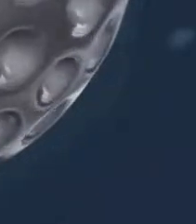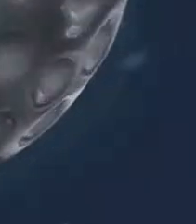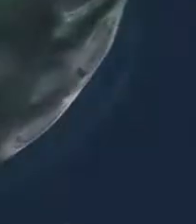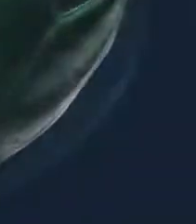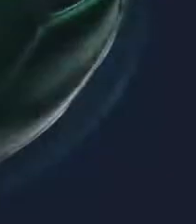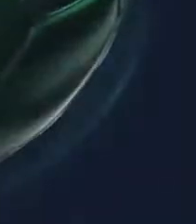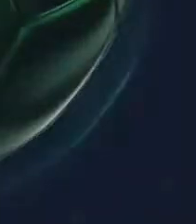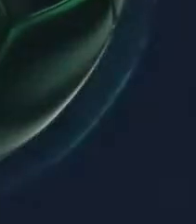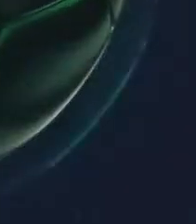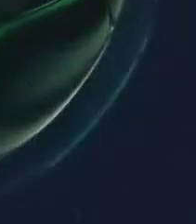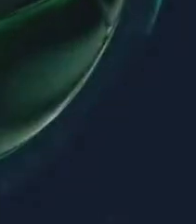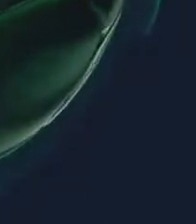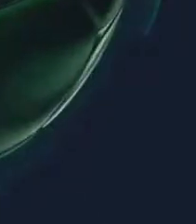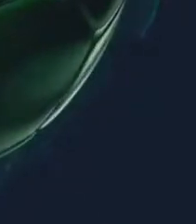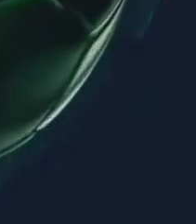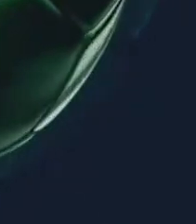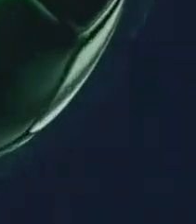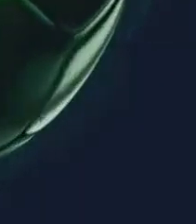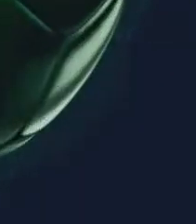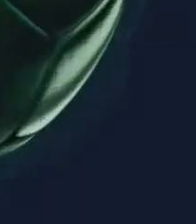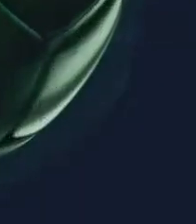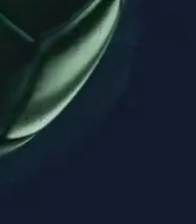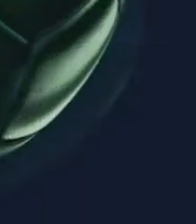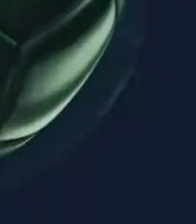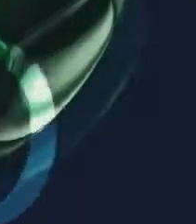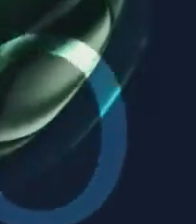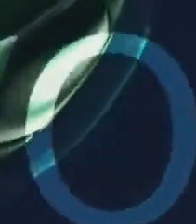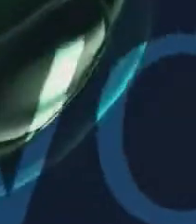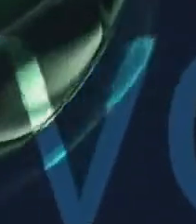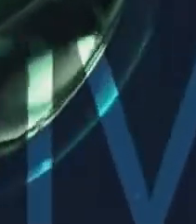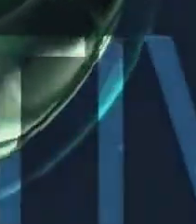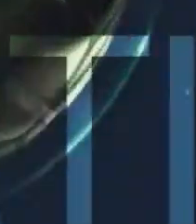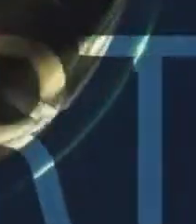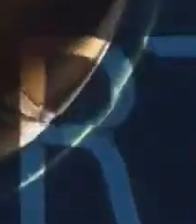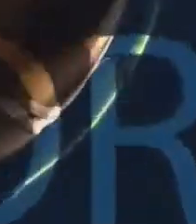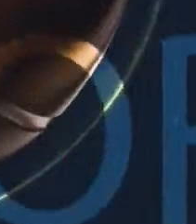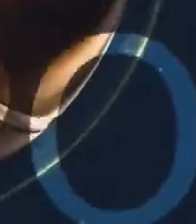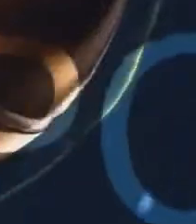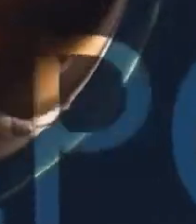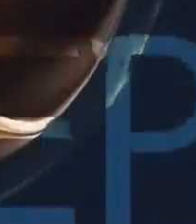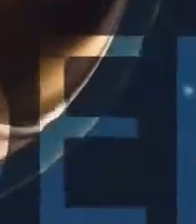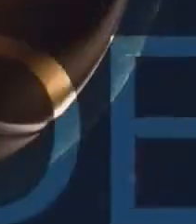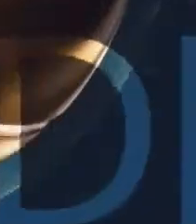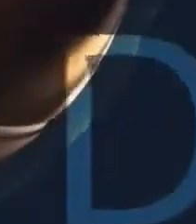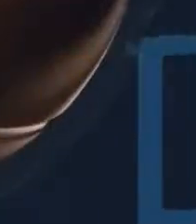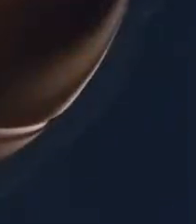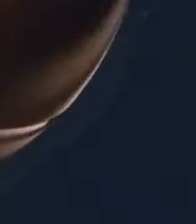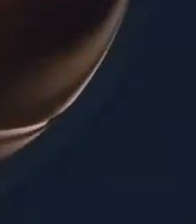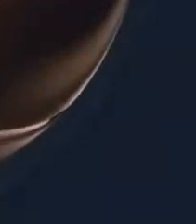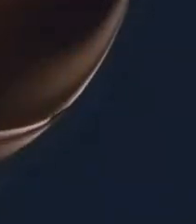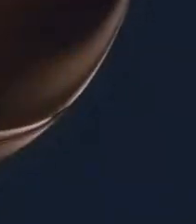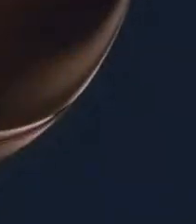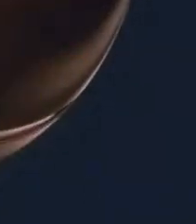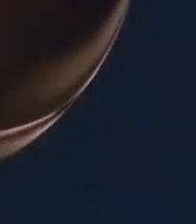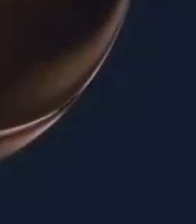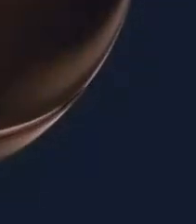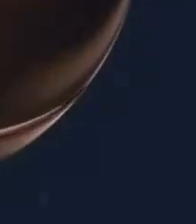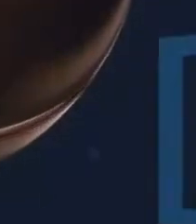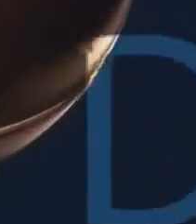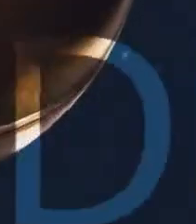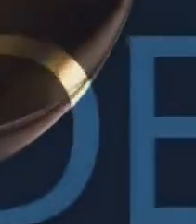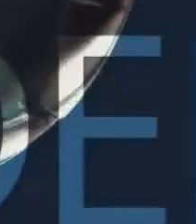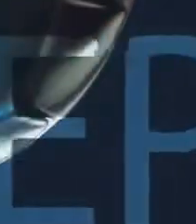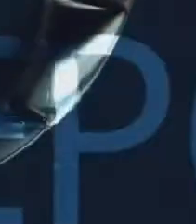Fluminense Pese a que se recuperó su lesión a la rodilla hace muy poco Es un elemento importante para el entrenador Diego Aguirre Antes de